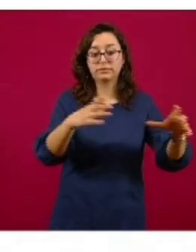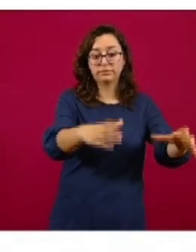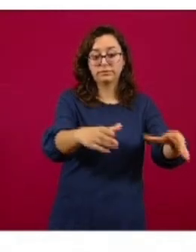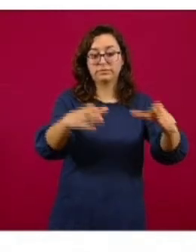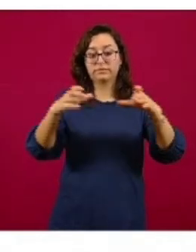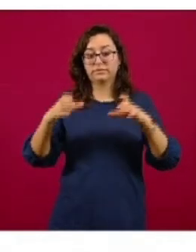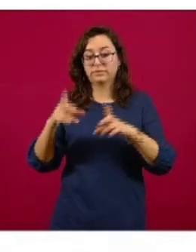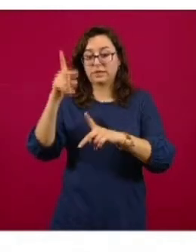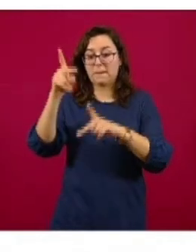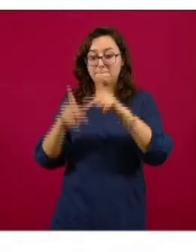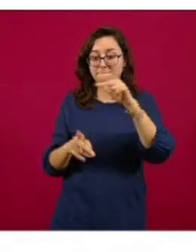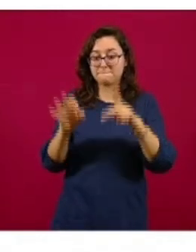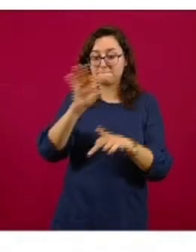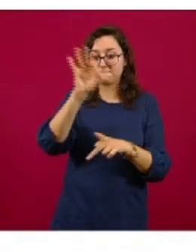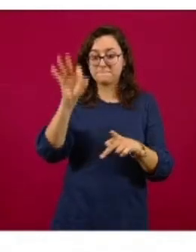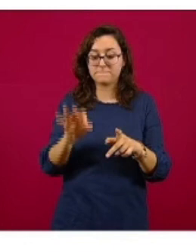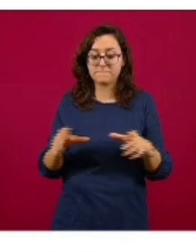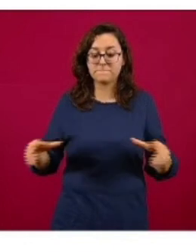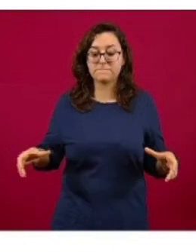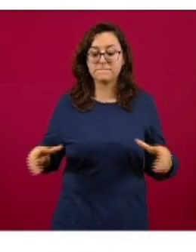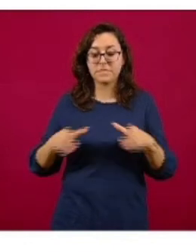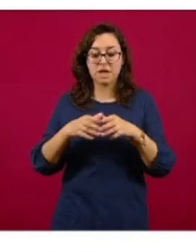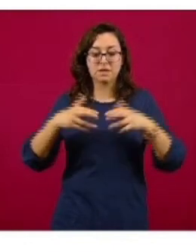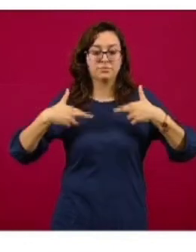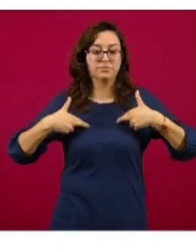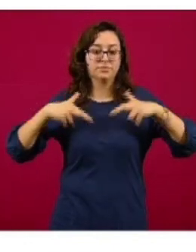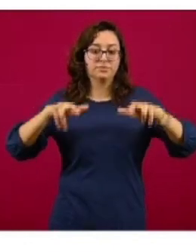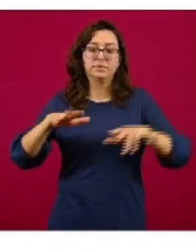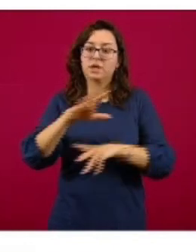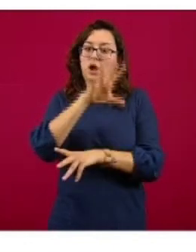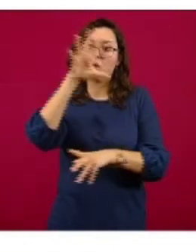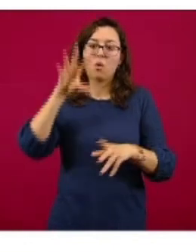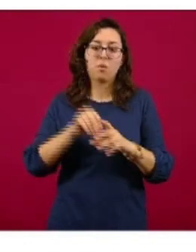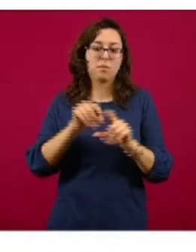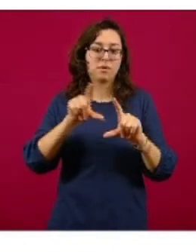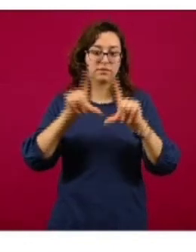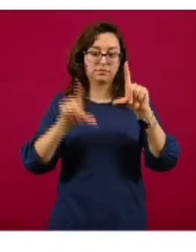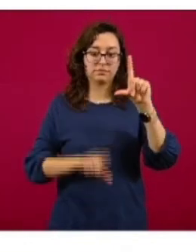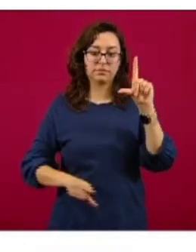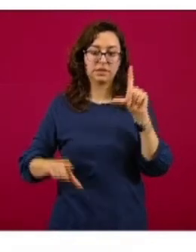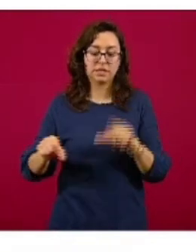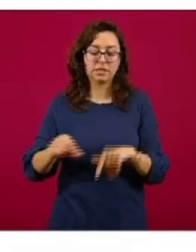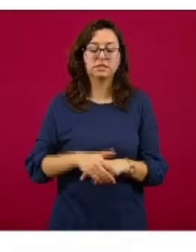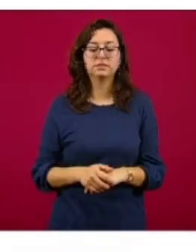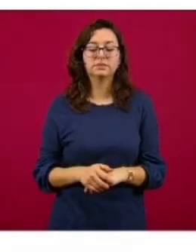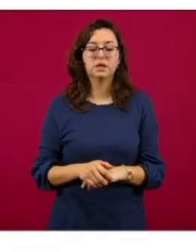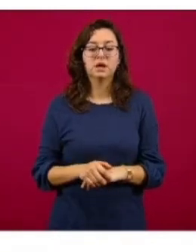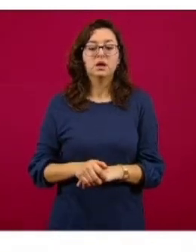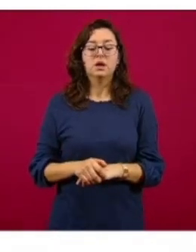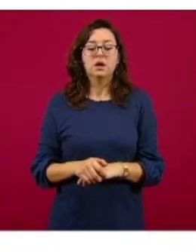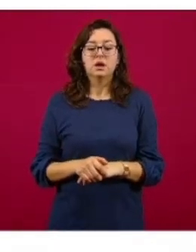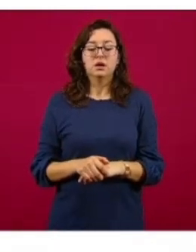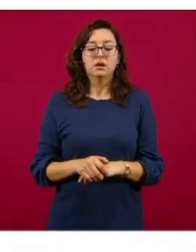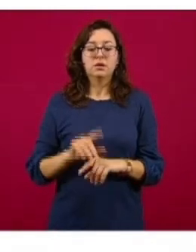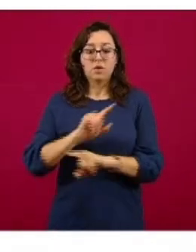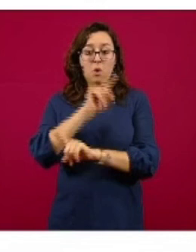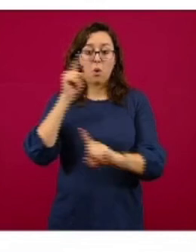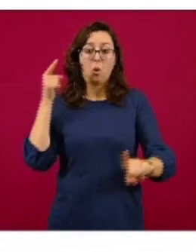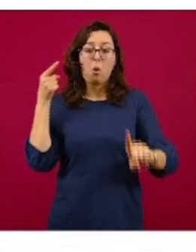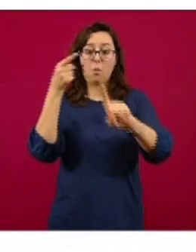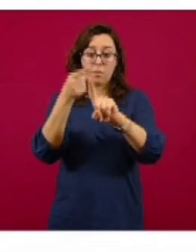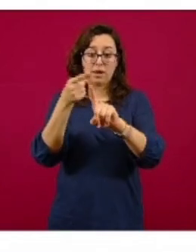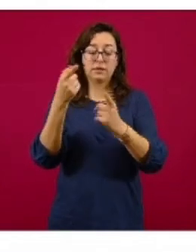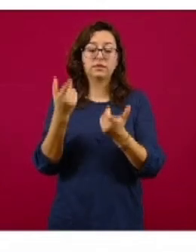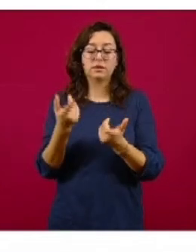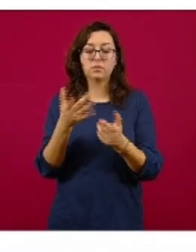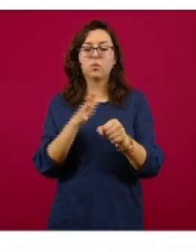muestra nacional que es representativa del país. Uno de los objetivos principales de esta encuesta, que no el